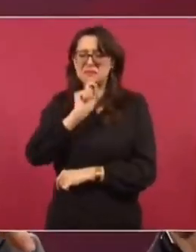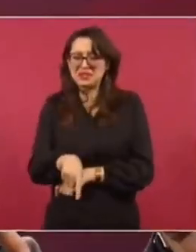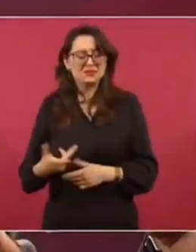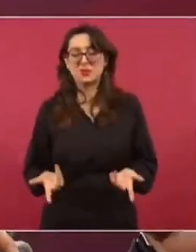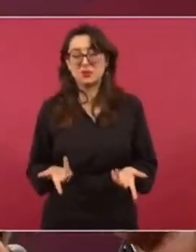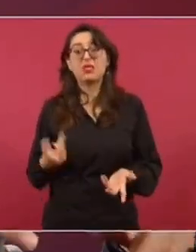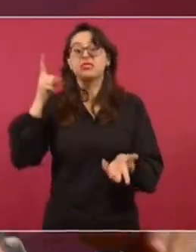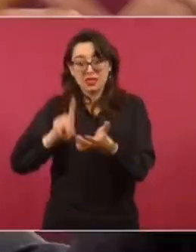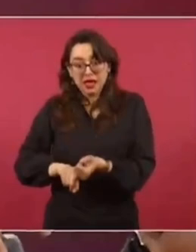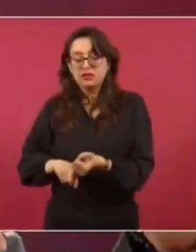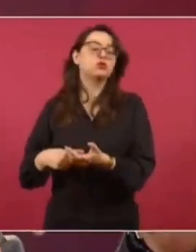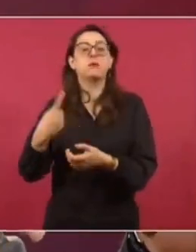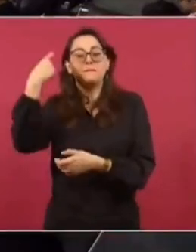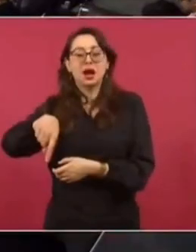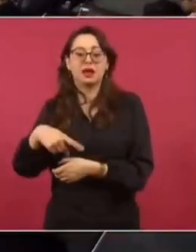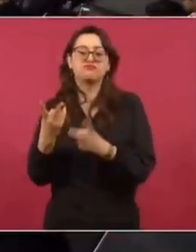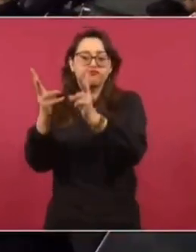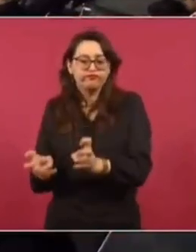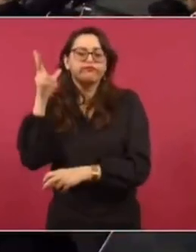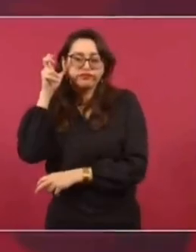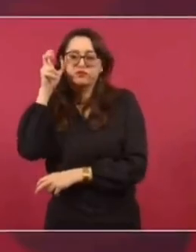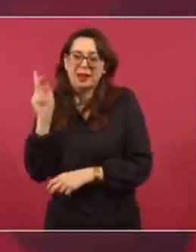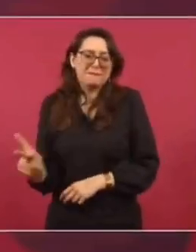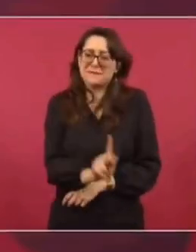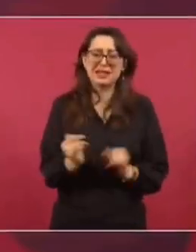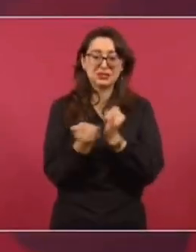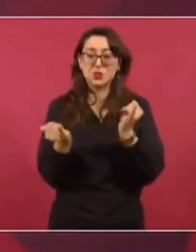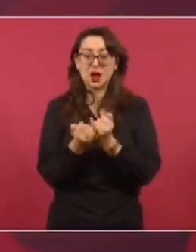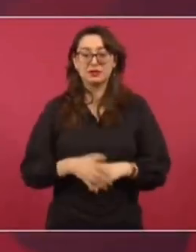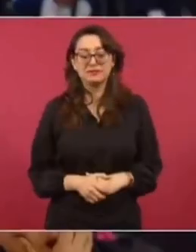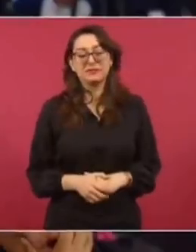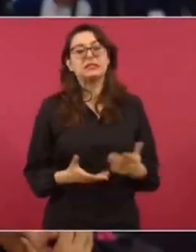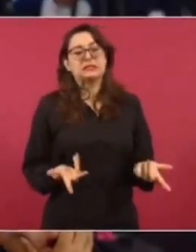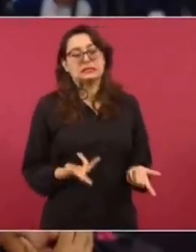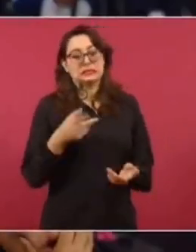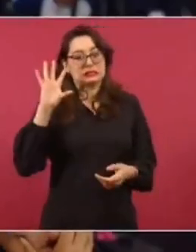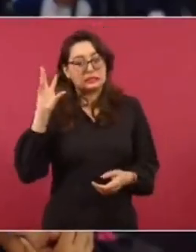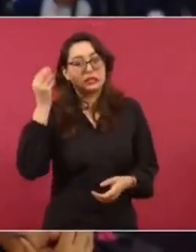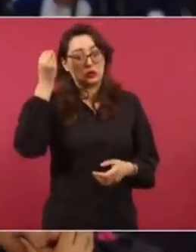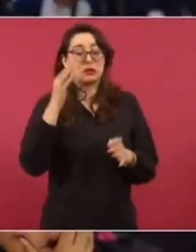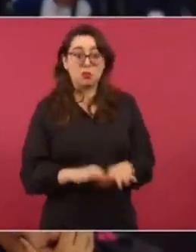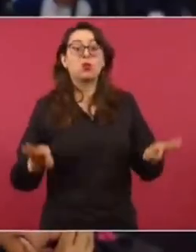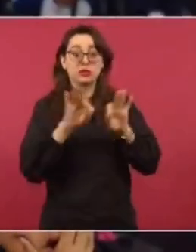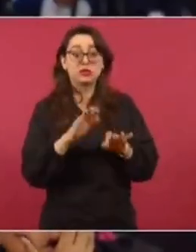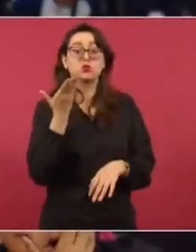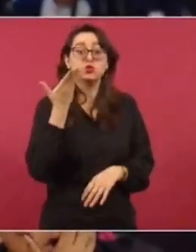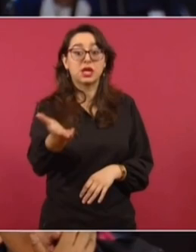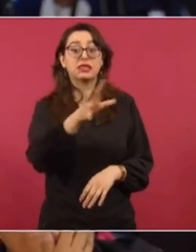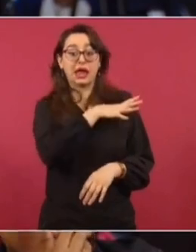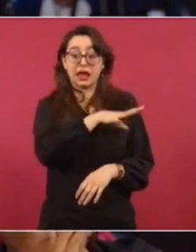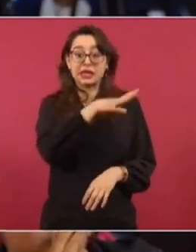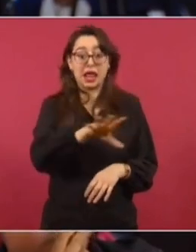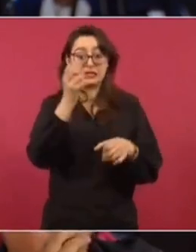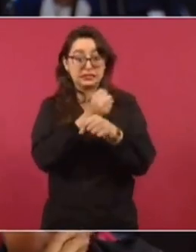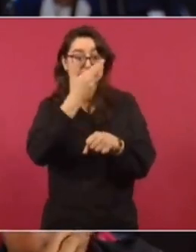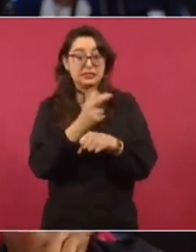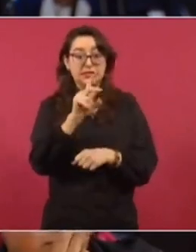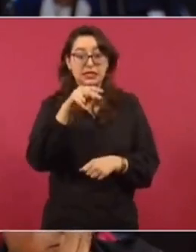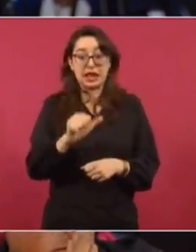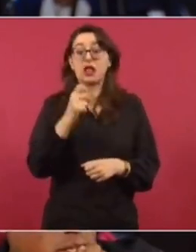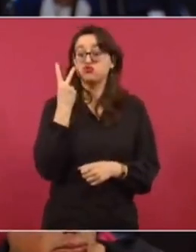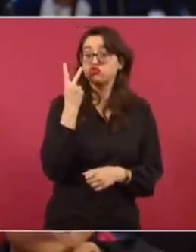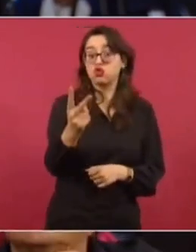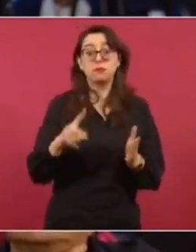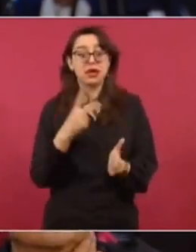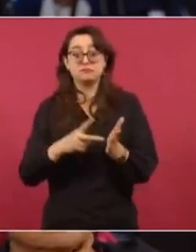sistema de escucha de Pegasus. Parecería un detalle, pero la tecnología sí importa porque tanto usted como el general Sandoval han afirmado en este espacio